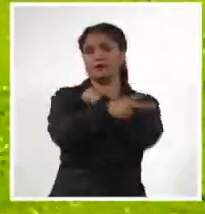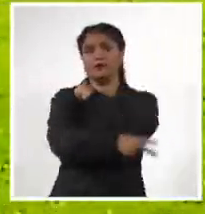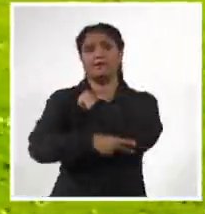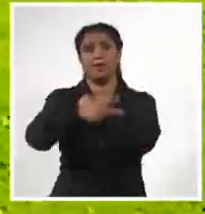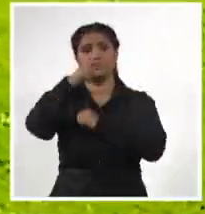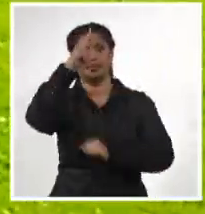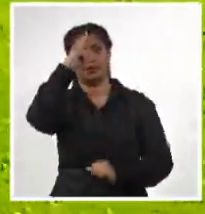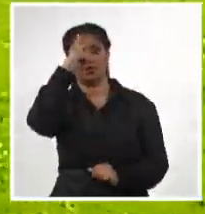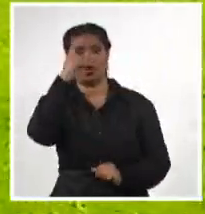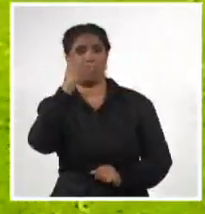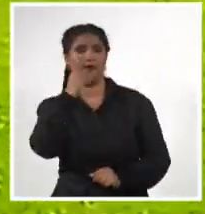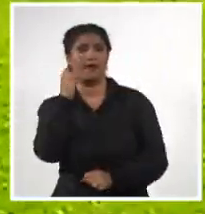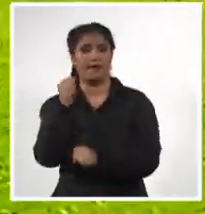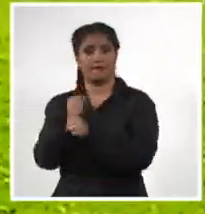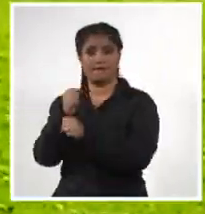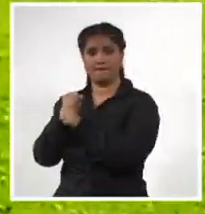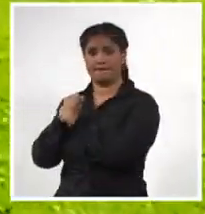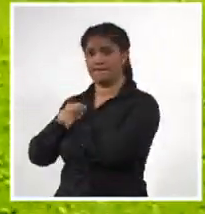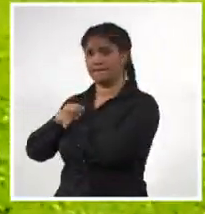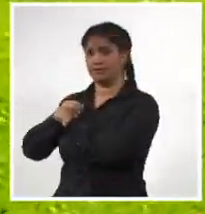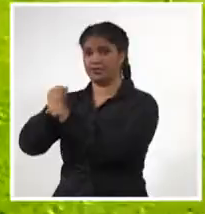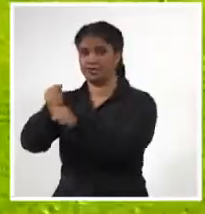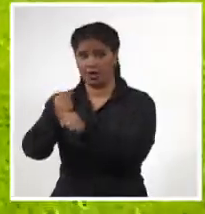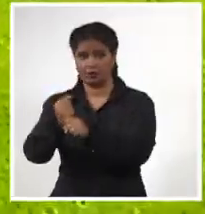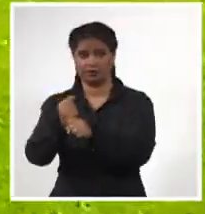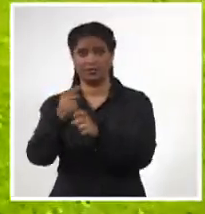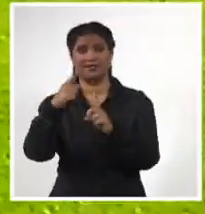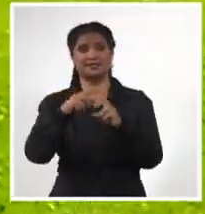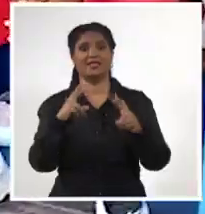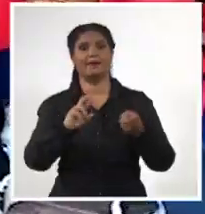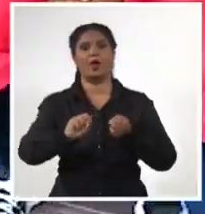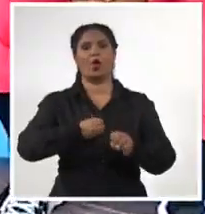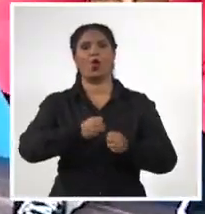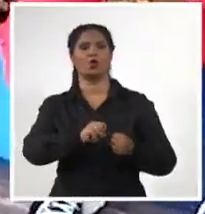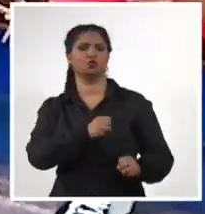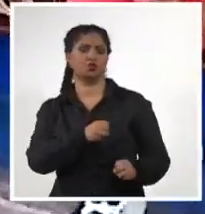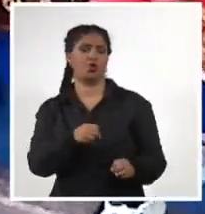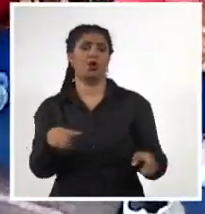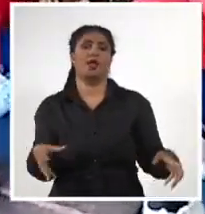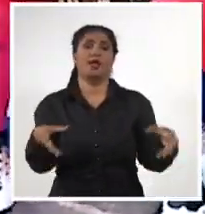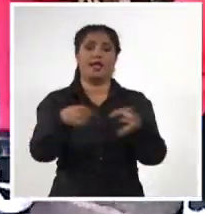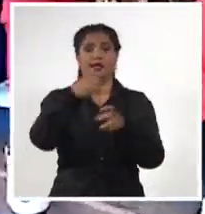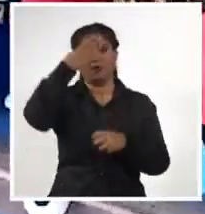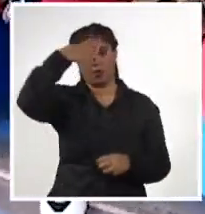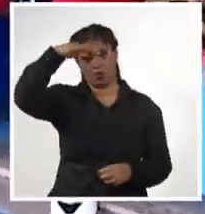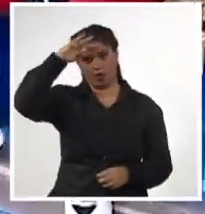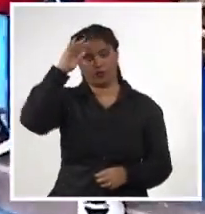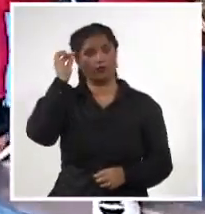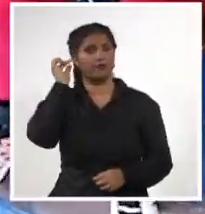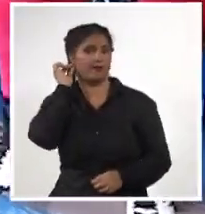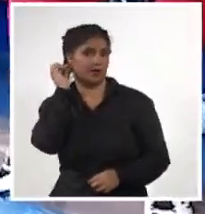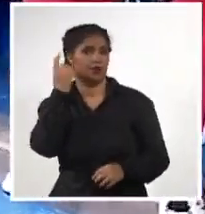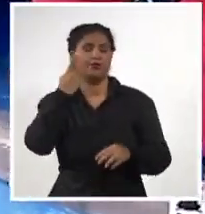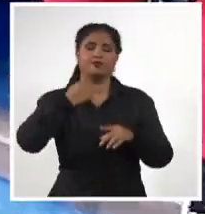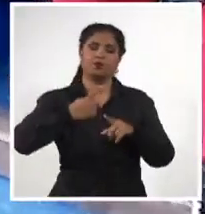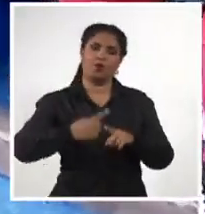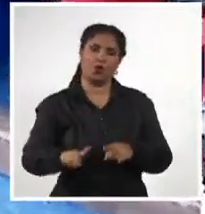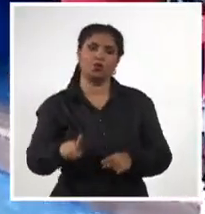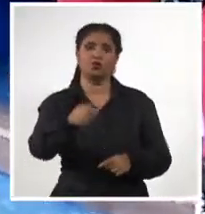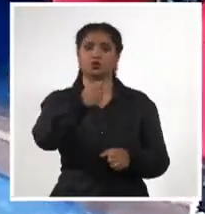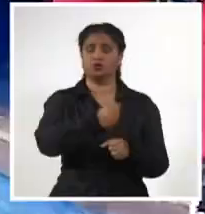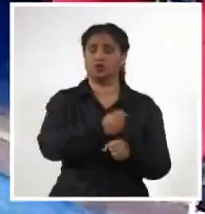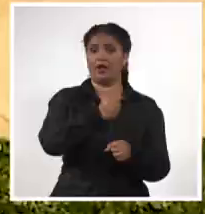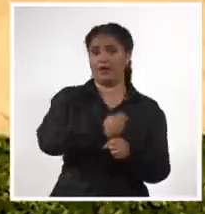También el picheo con el problema del control que tradicionalmente ha tenido este equipo cubano femenino y en la ofensiva han trabajado más la